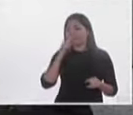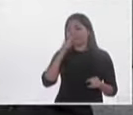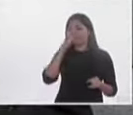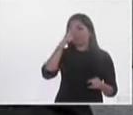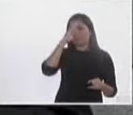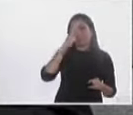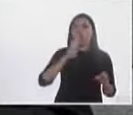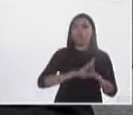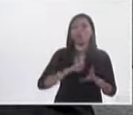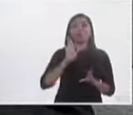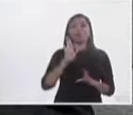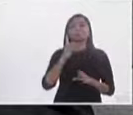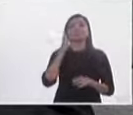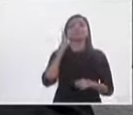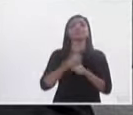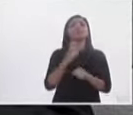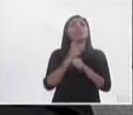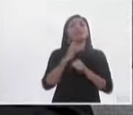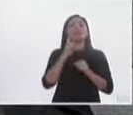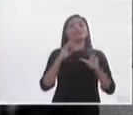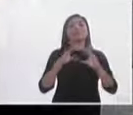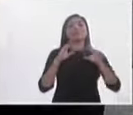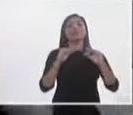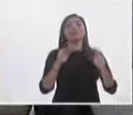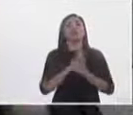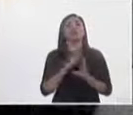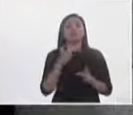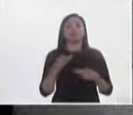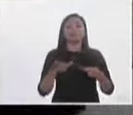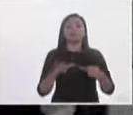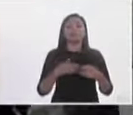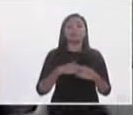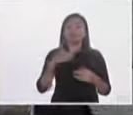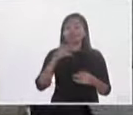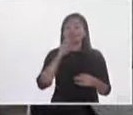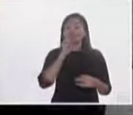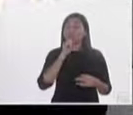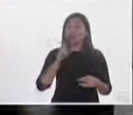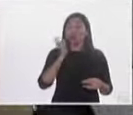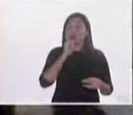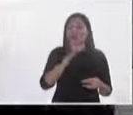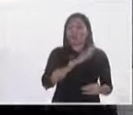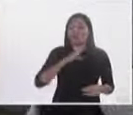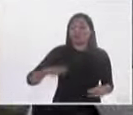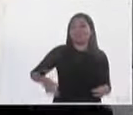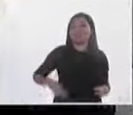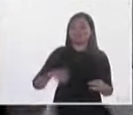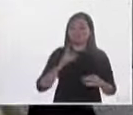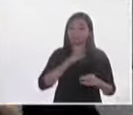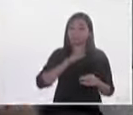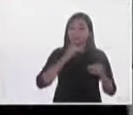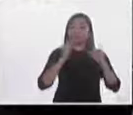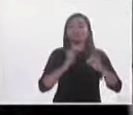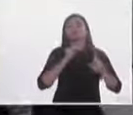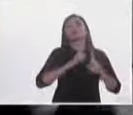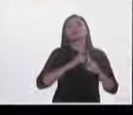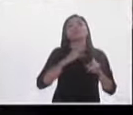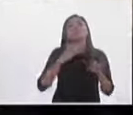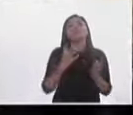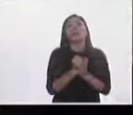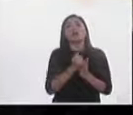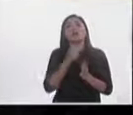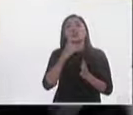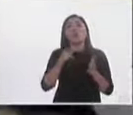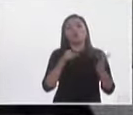sería creo que la principal enseñanza de este proceso porque al final de cuentas las candidaturas independientes lograron los votos para ganar una elección contra